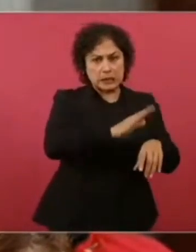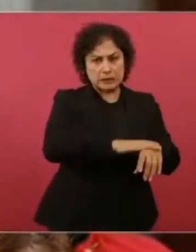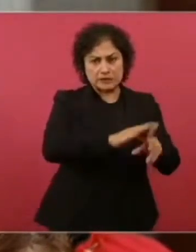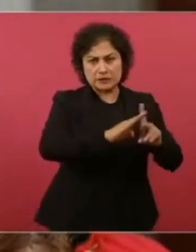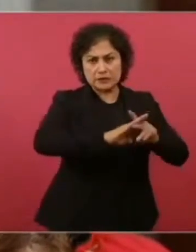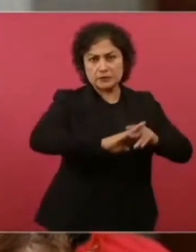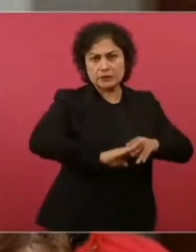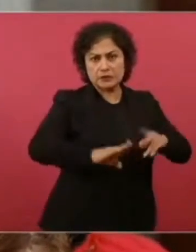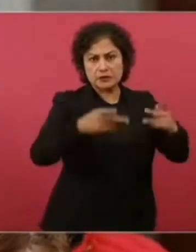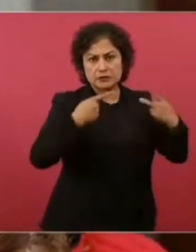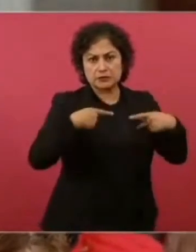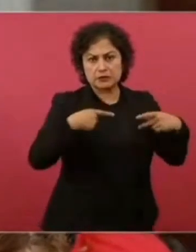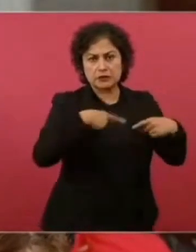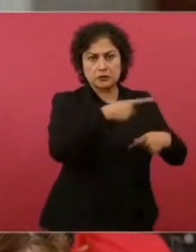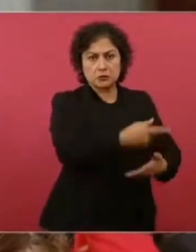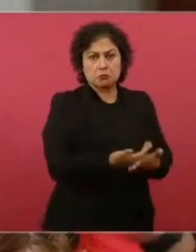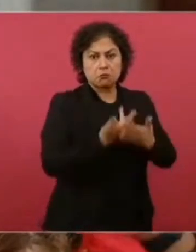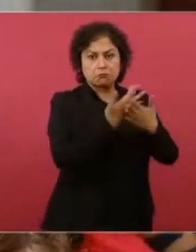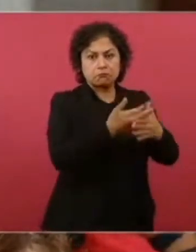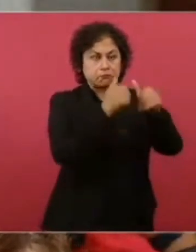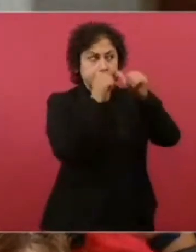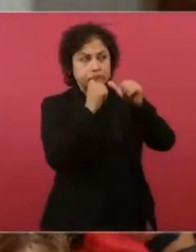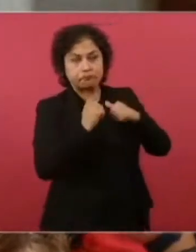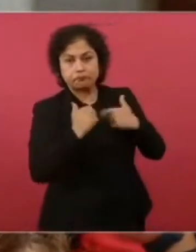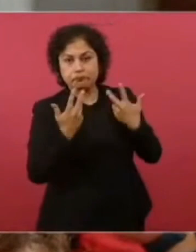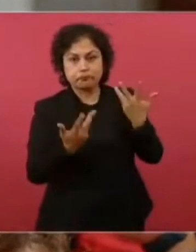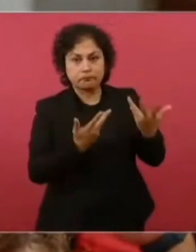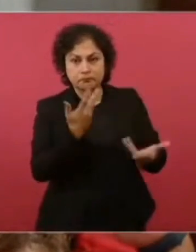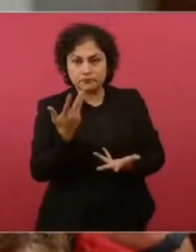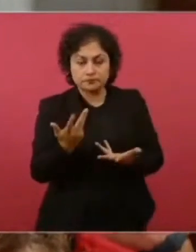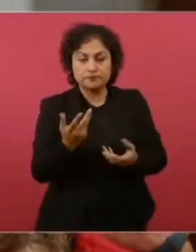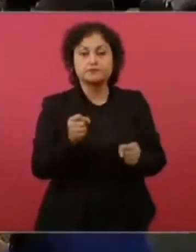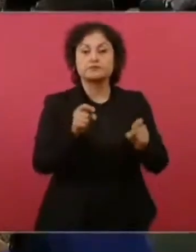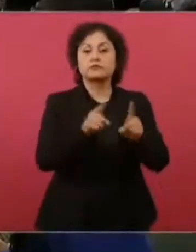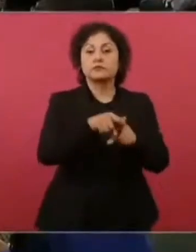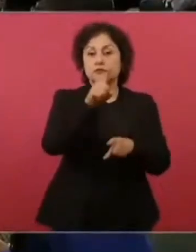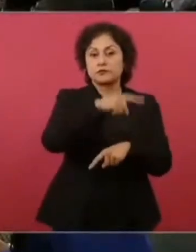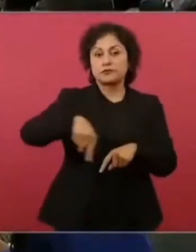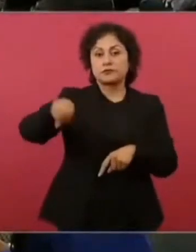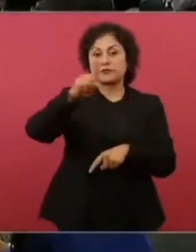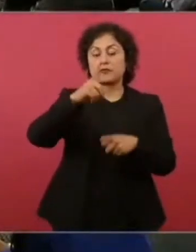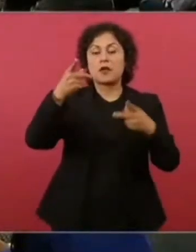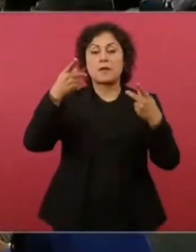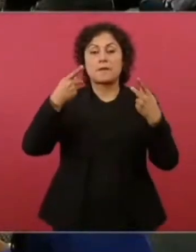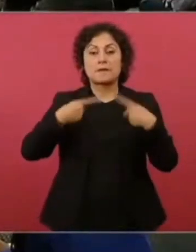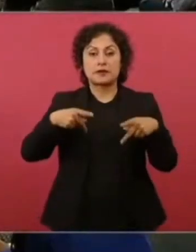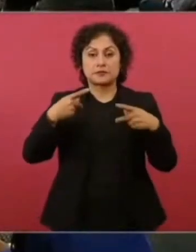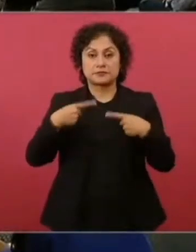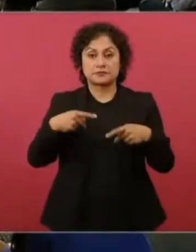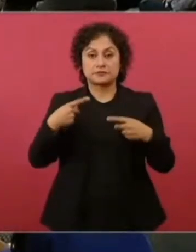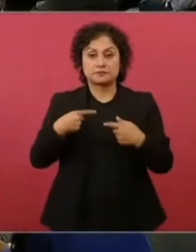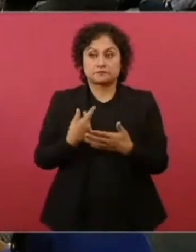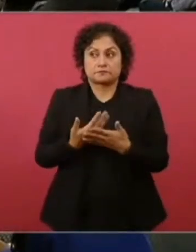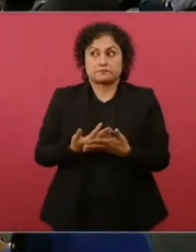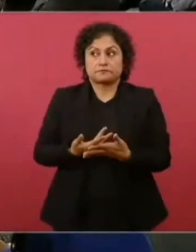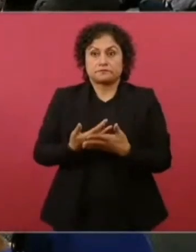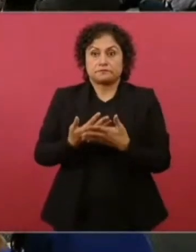atentos y también están preguntando que por qué no se les va a considerar en esto de las encuestas?